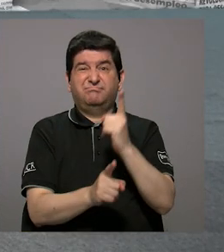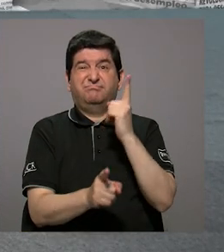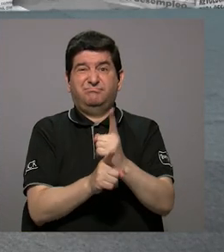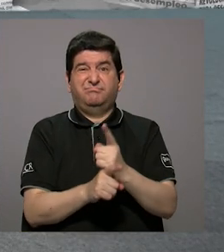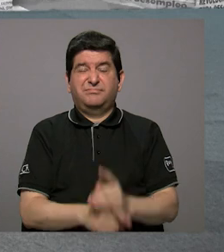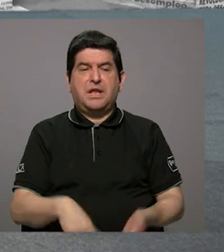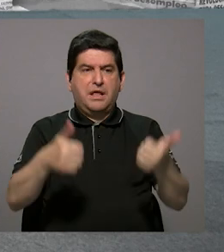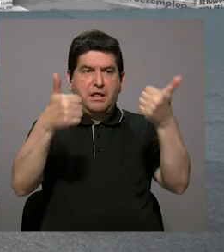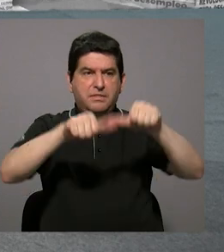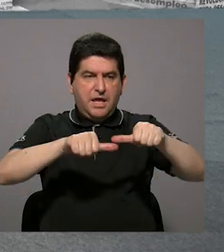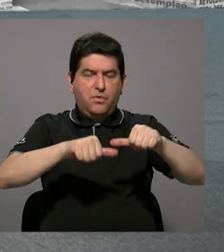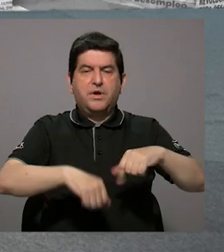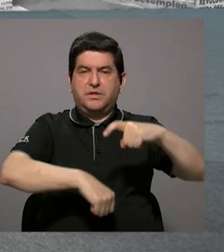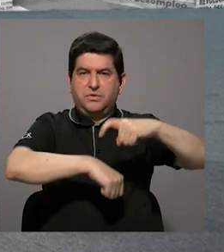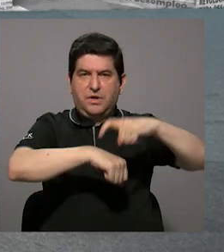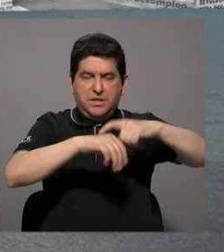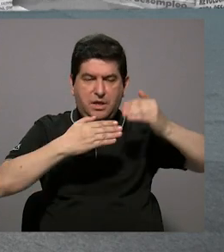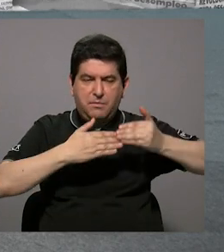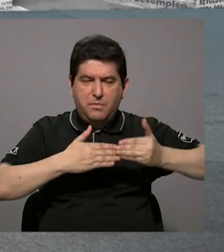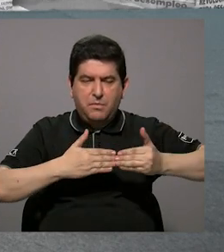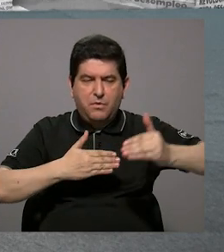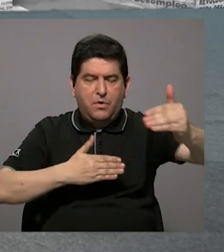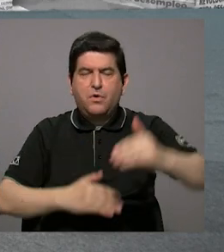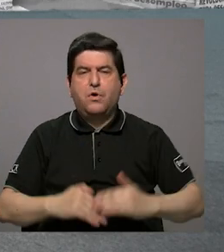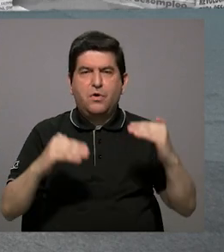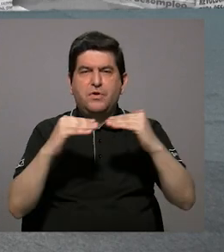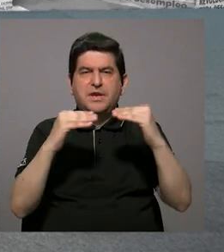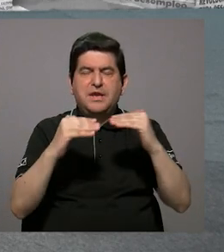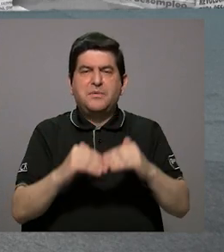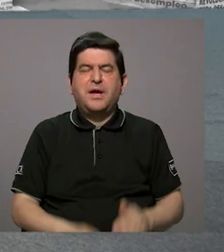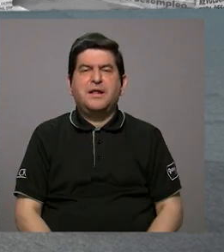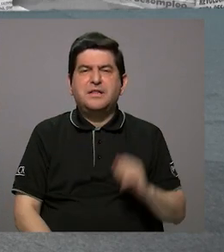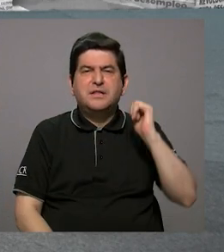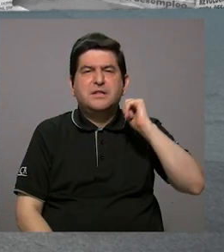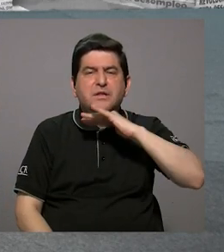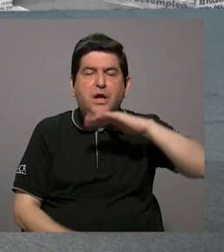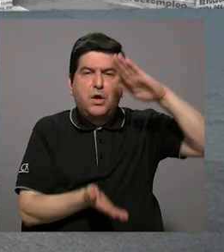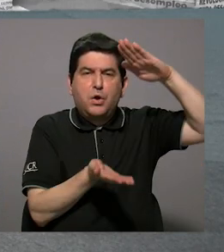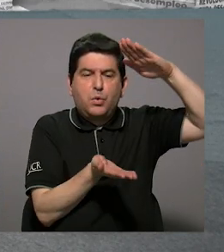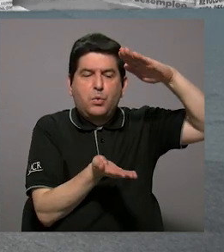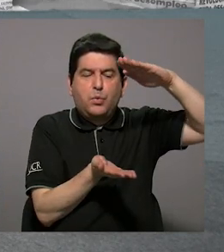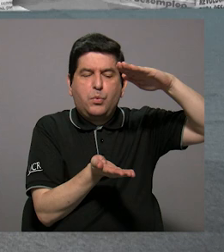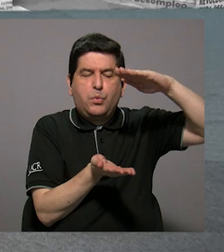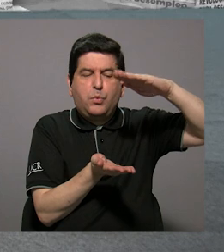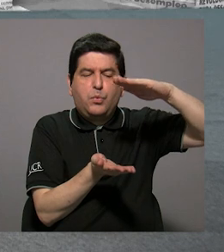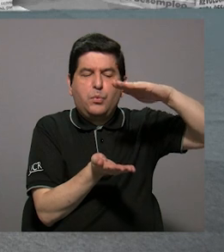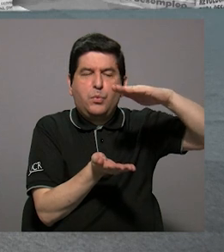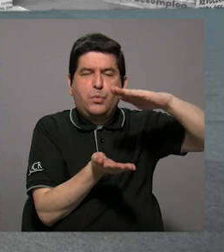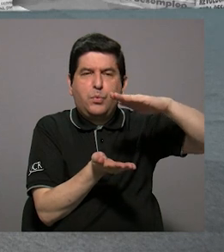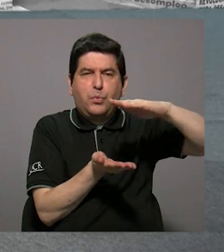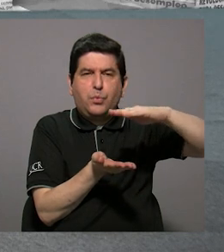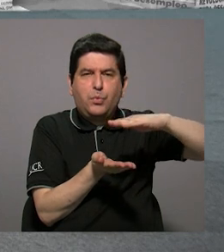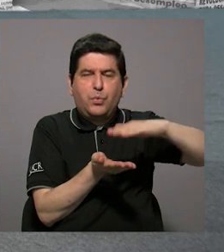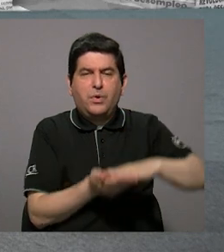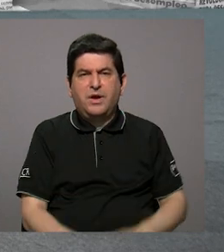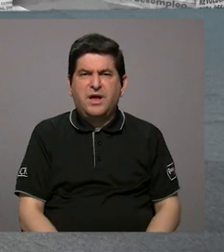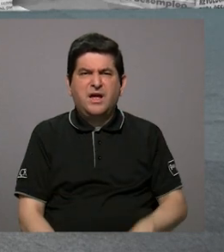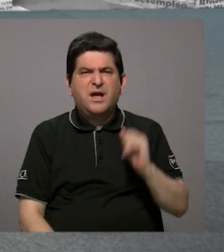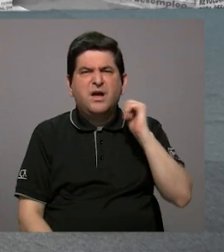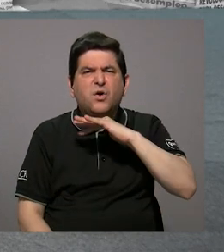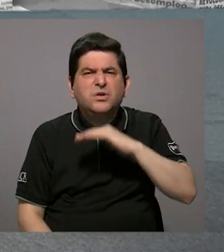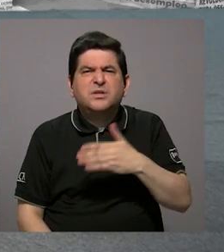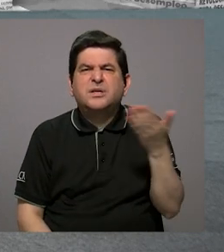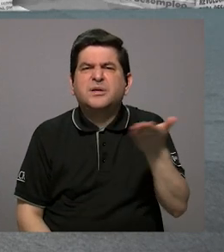efectivamente, conforme iba pasando el tiempo, los niveles del contaminante iban disminuyendo debido a que lo que se